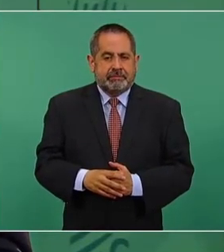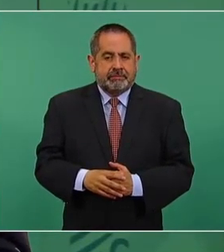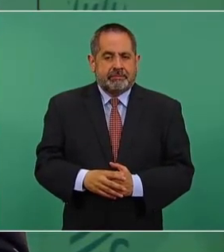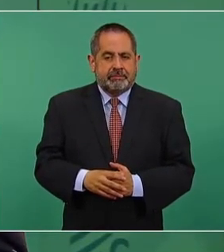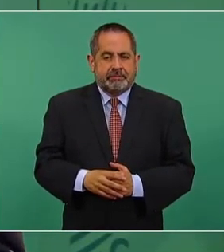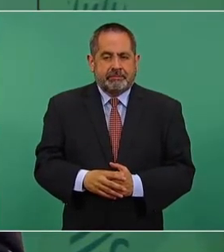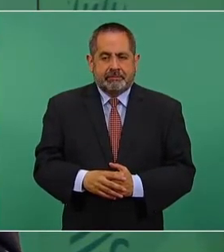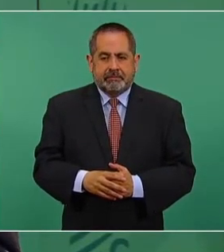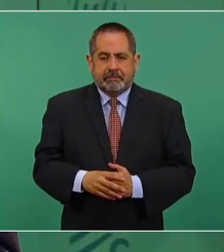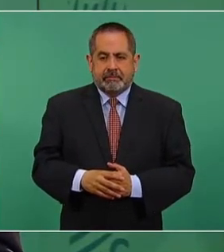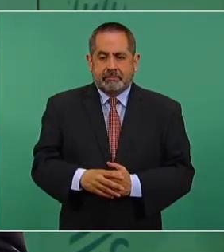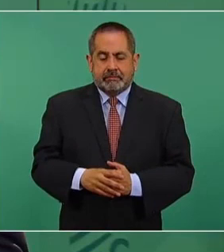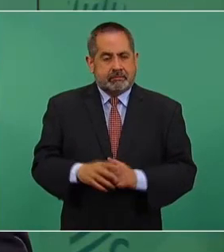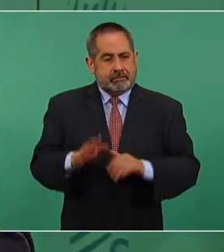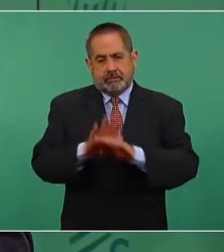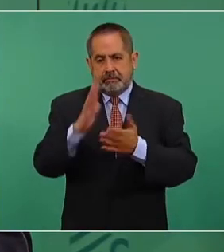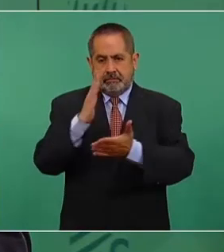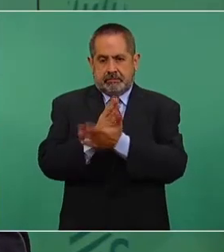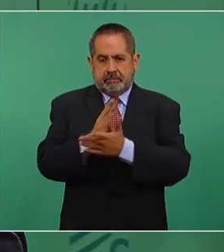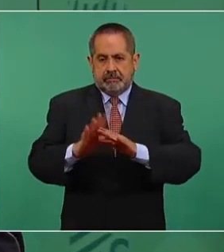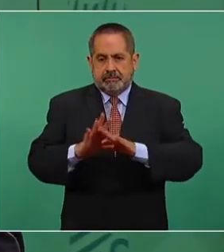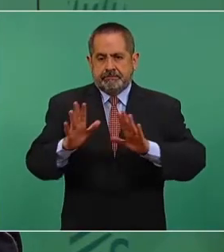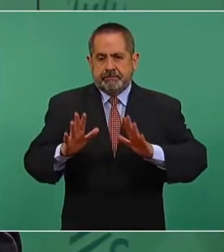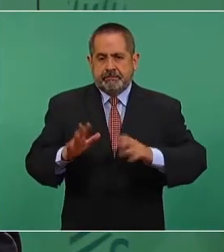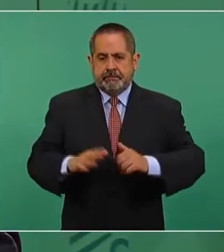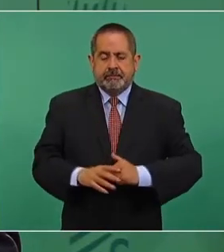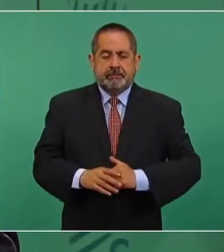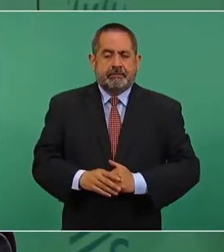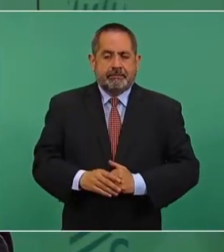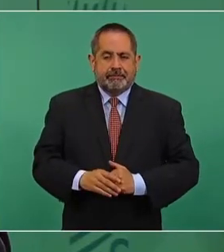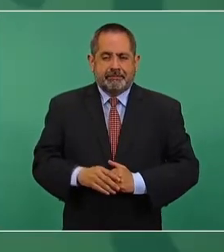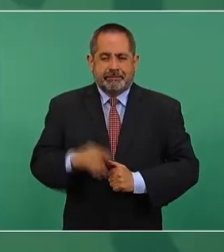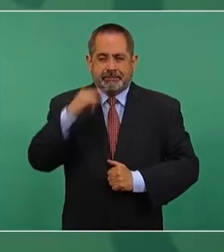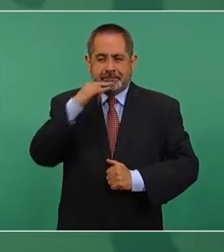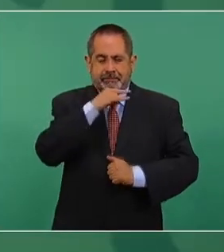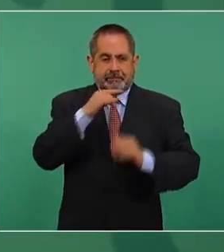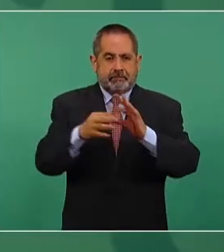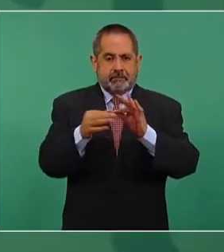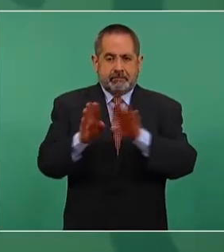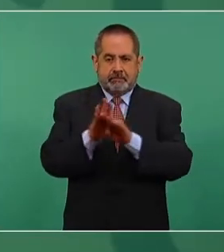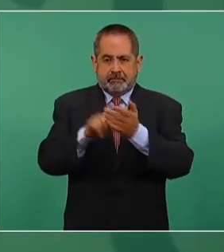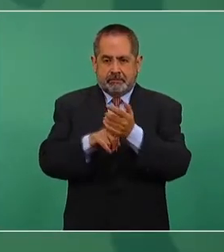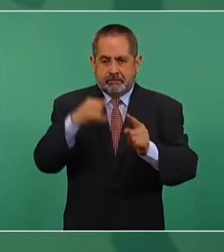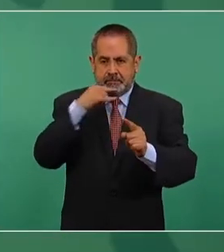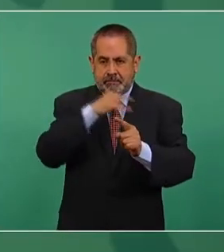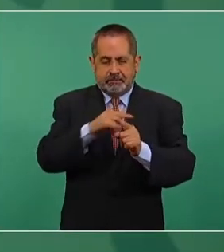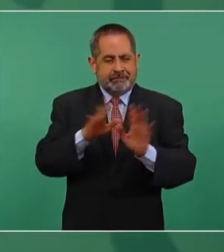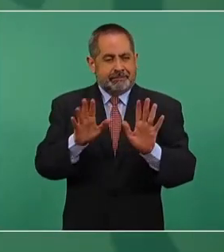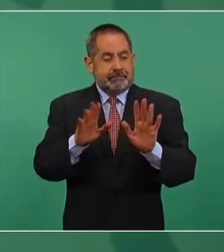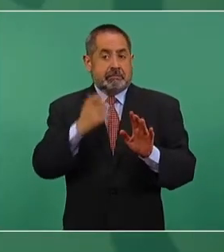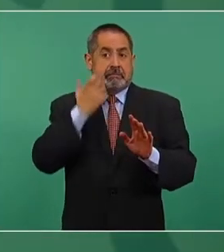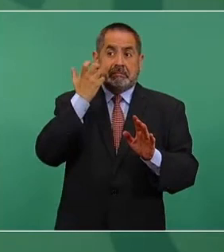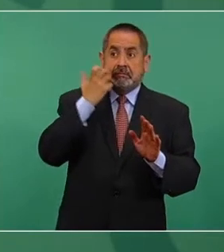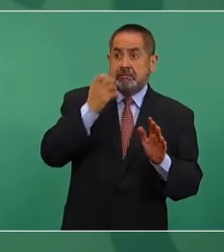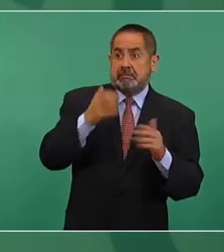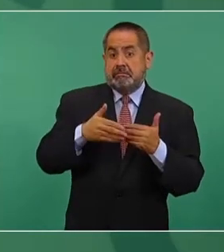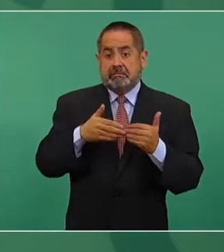Entonces, ya basta de hipocresía y de modas.